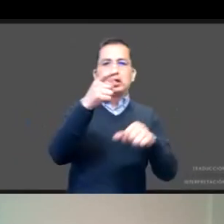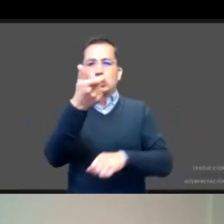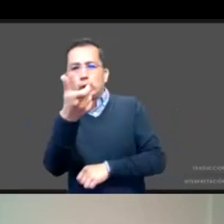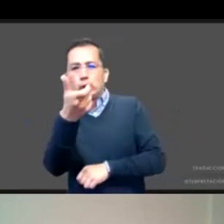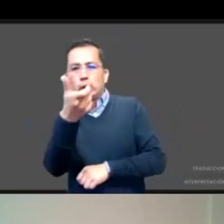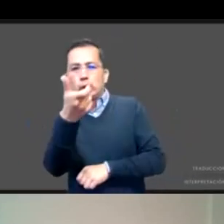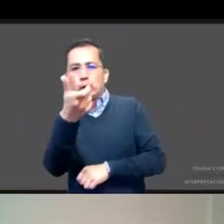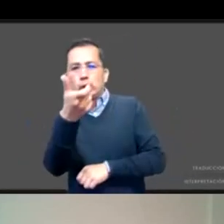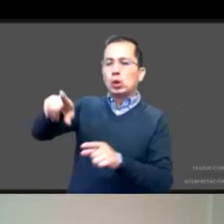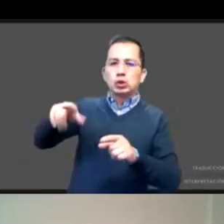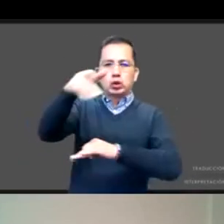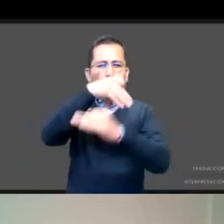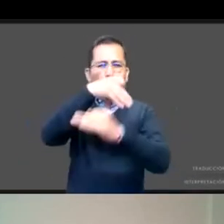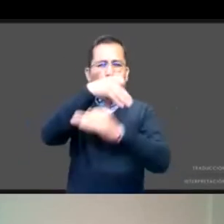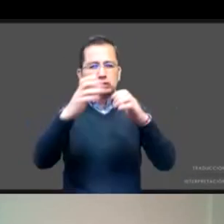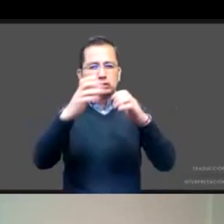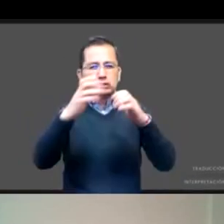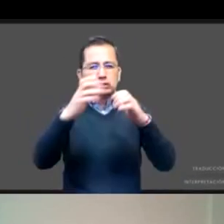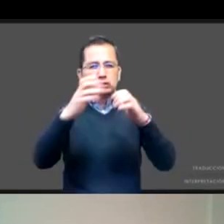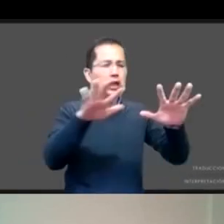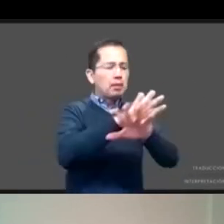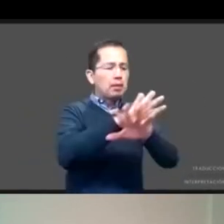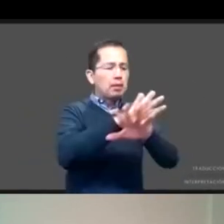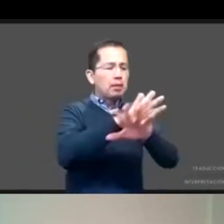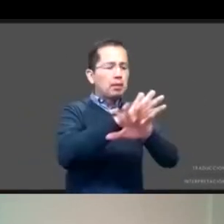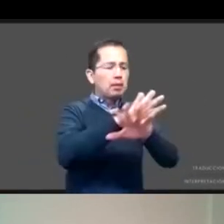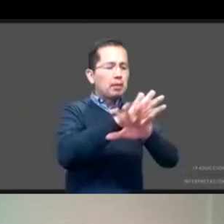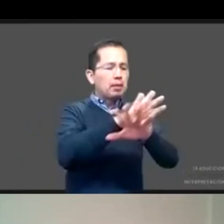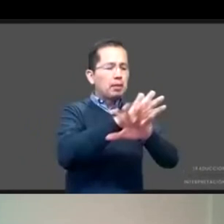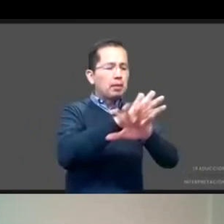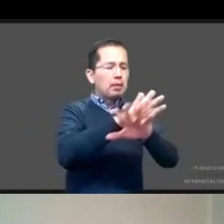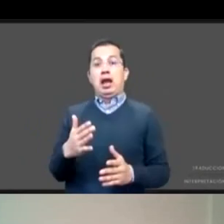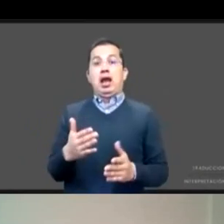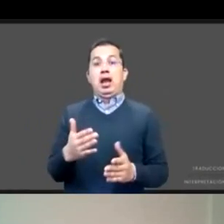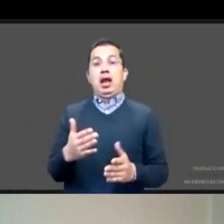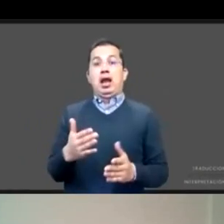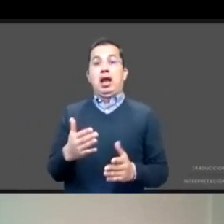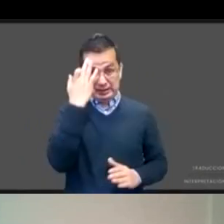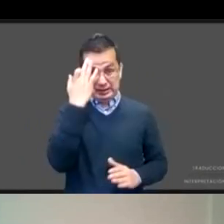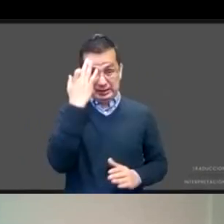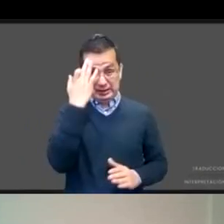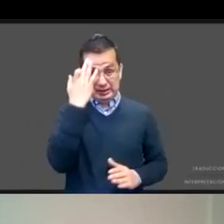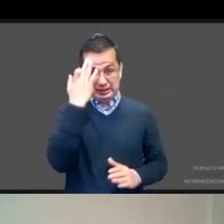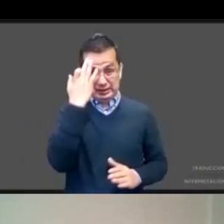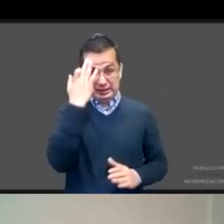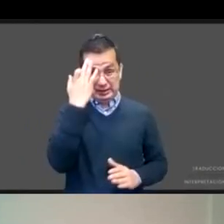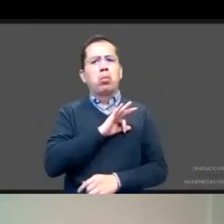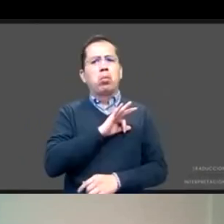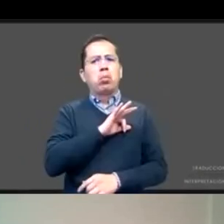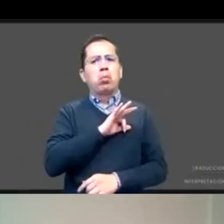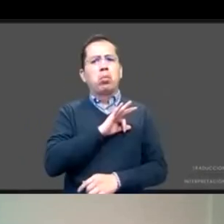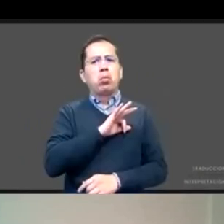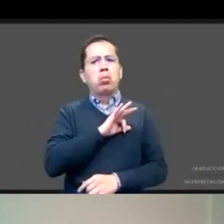organizarnos socialmente y de convivir, creo que es un momento fundamental para replantearnos también las